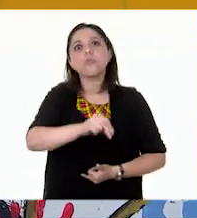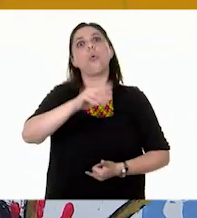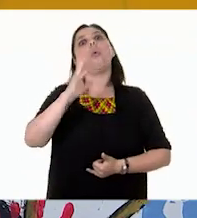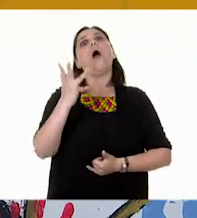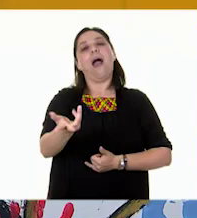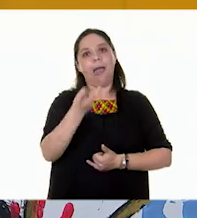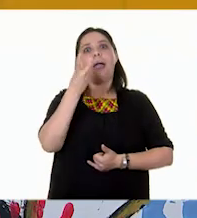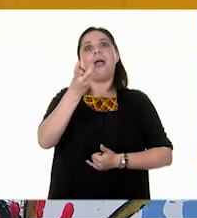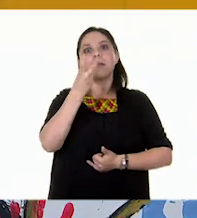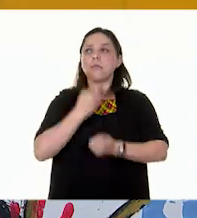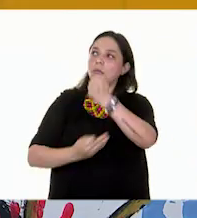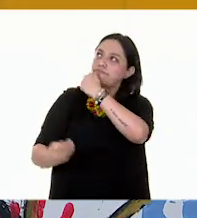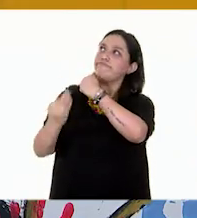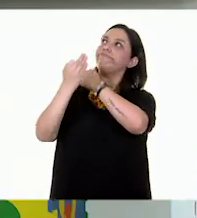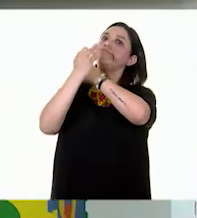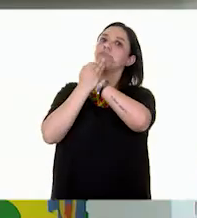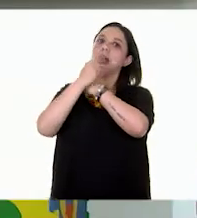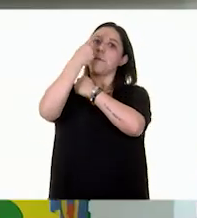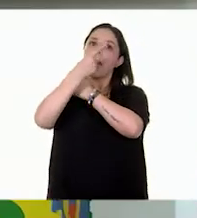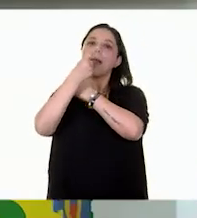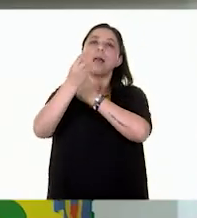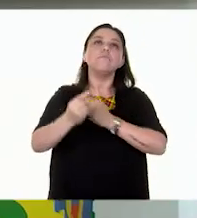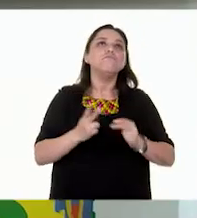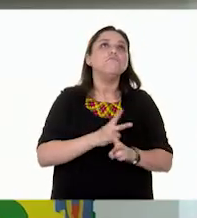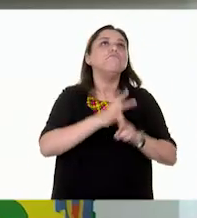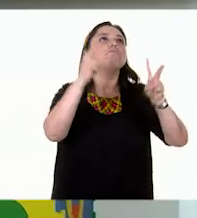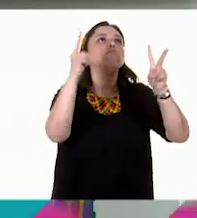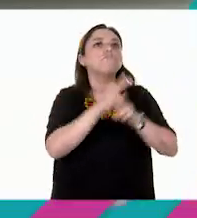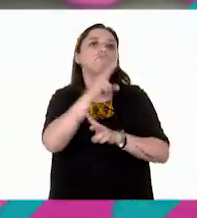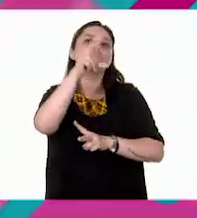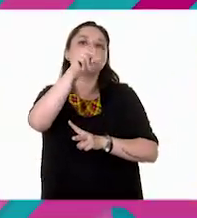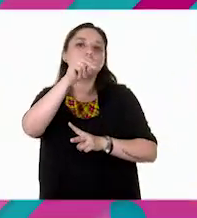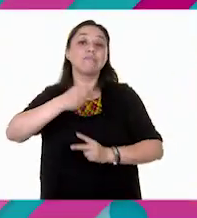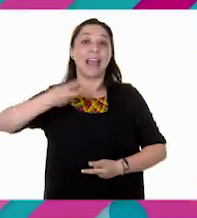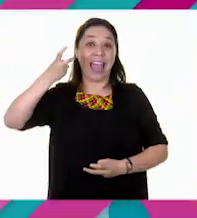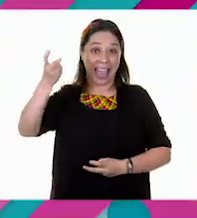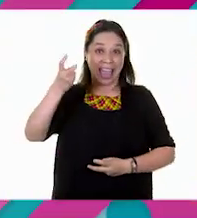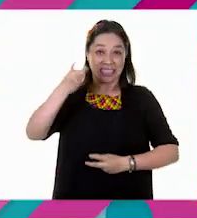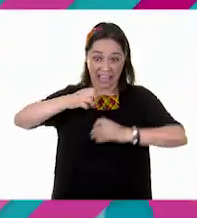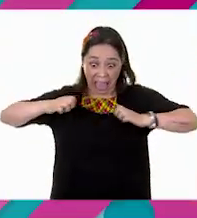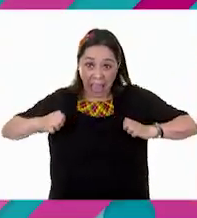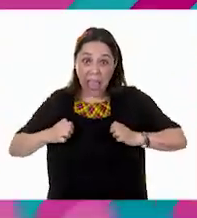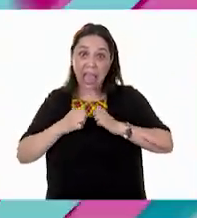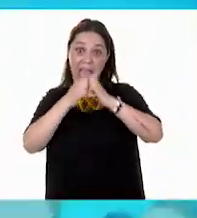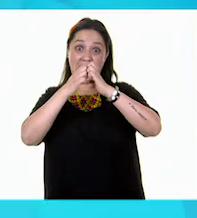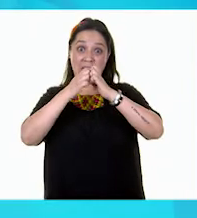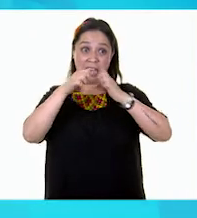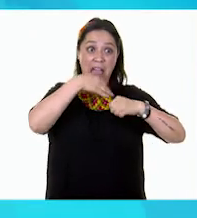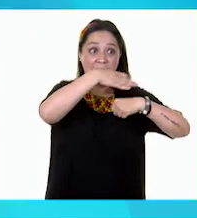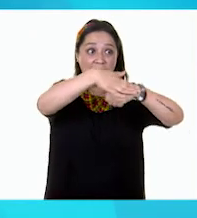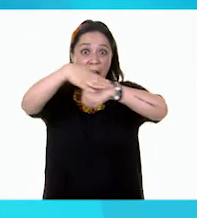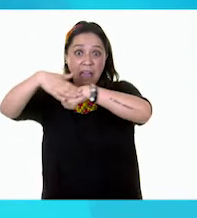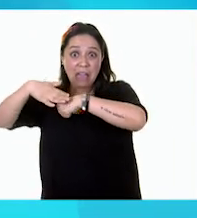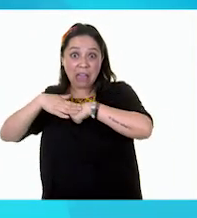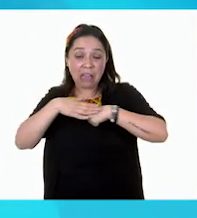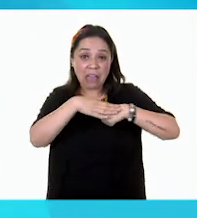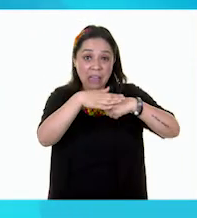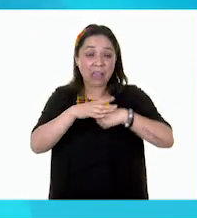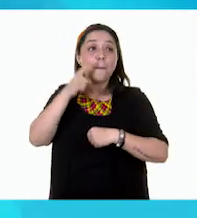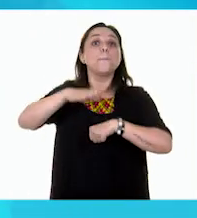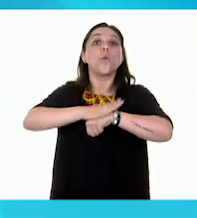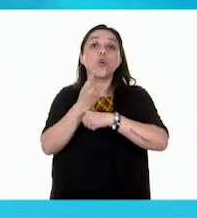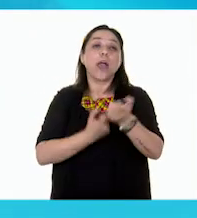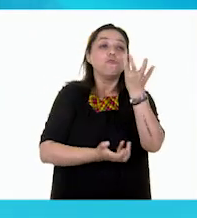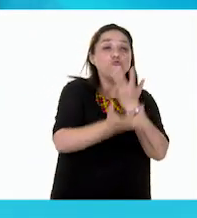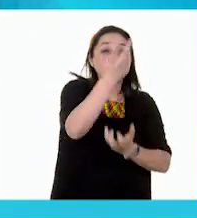que respire ese aire. Las contingencias ambientales se producen por varias causas. Incendios forestales, quema